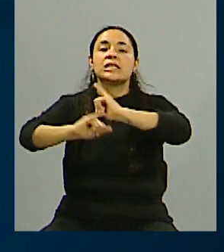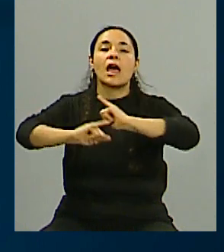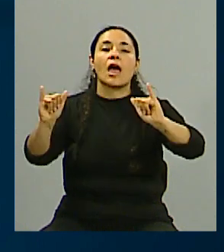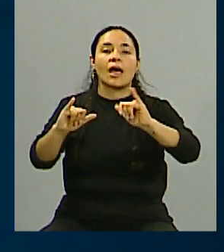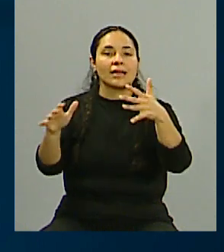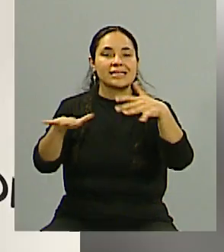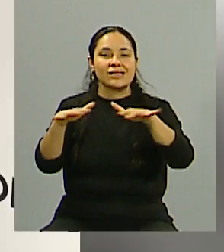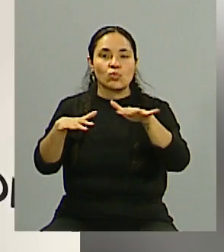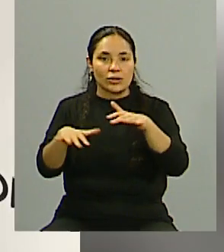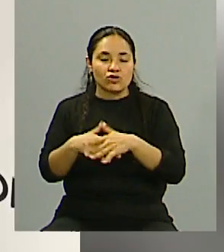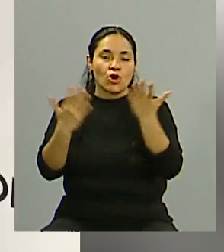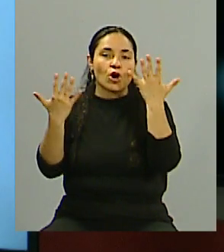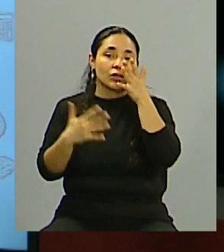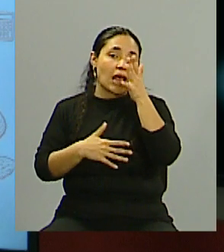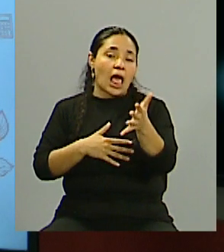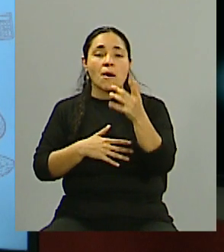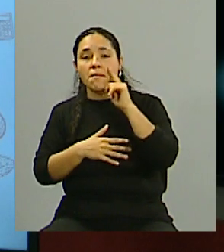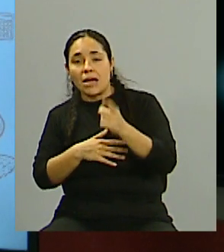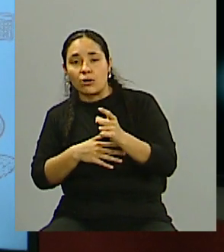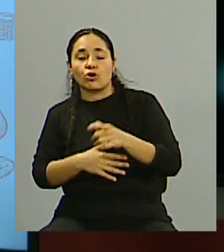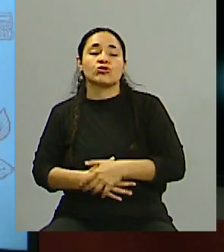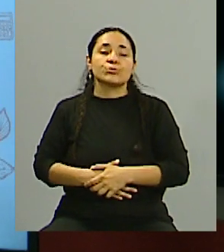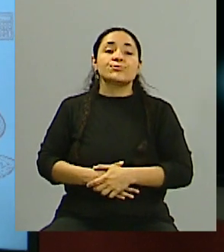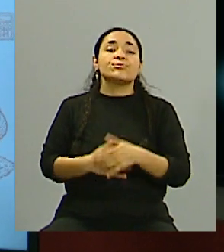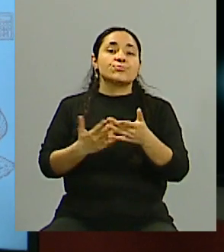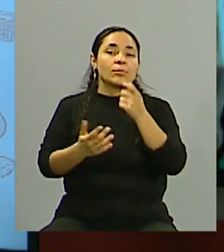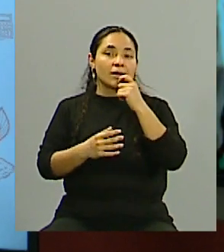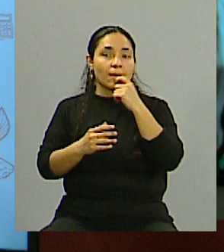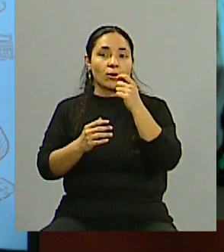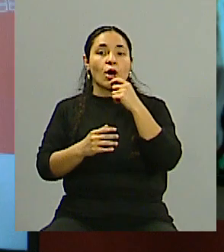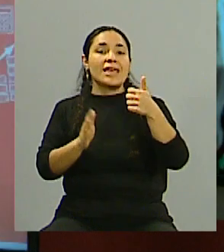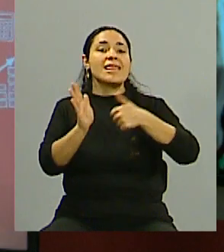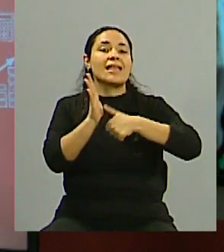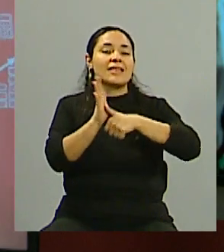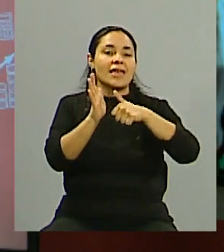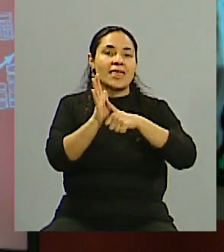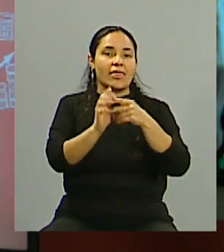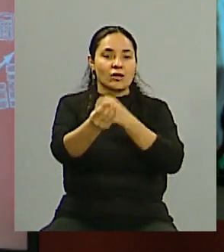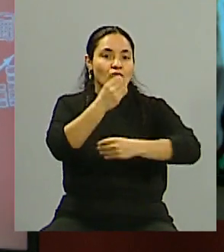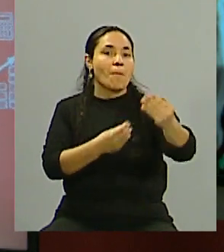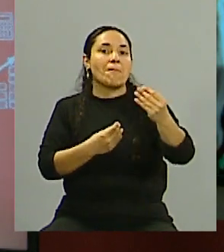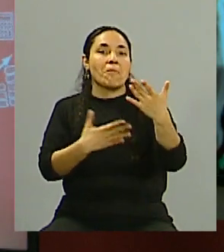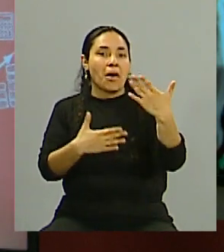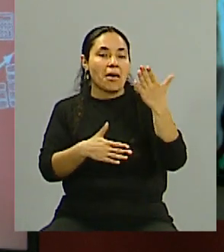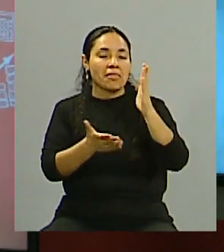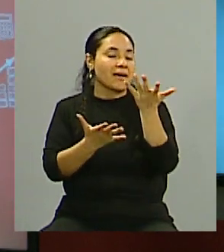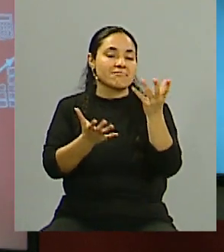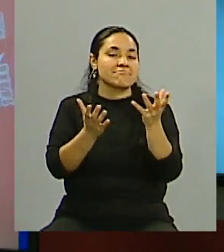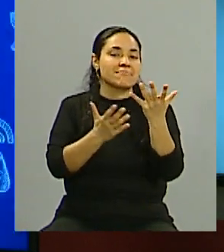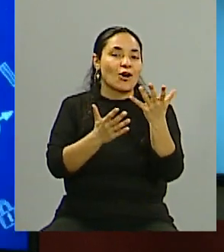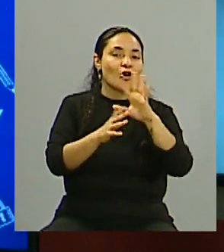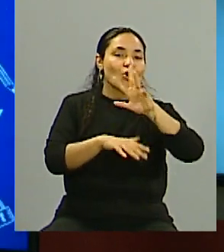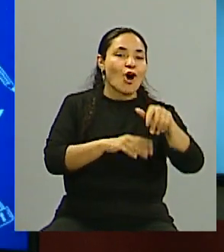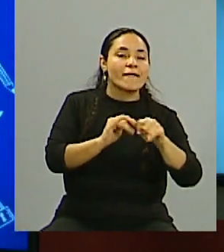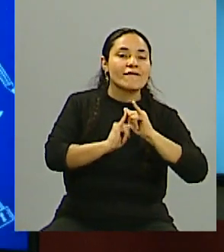¿Cuál es el riesgo? Usted ponía como ejemplo el tema de la suplantación de identidad. Es terrible esto, ¿no? Porque uno piensa, bueno,